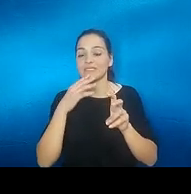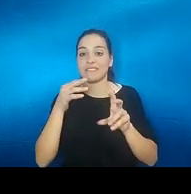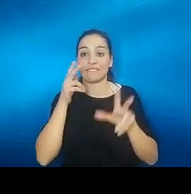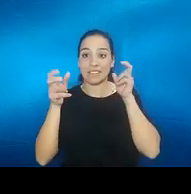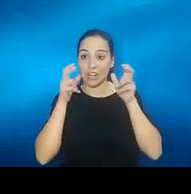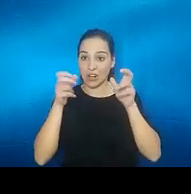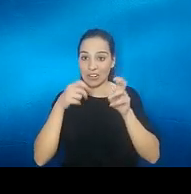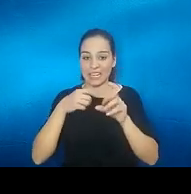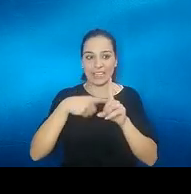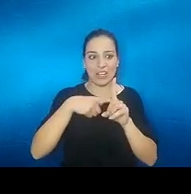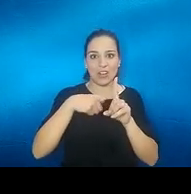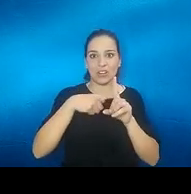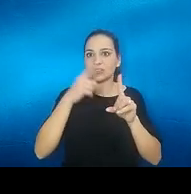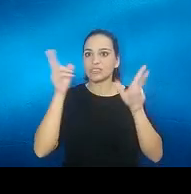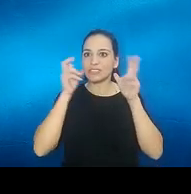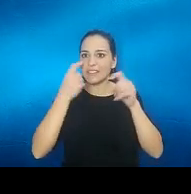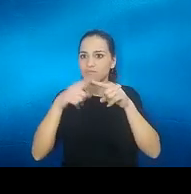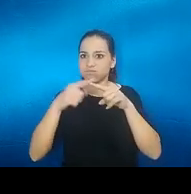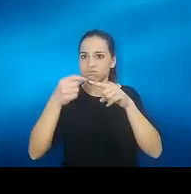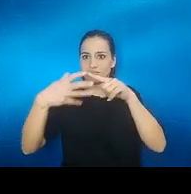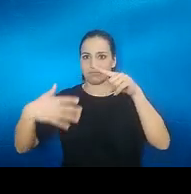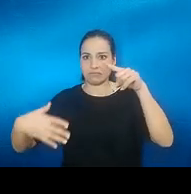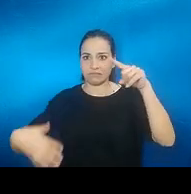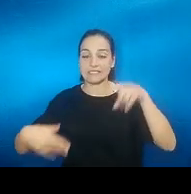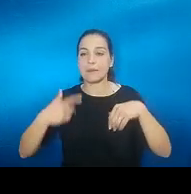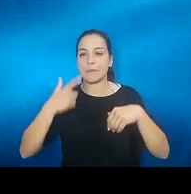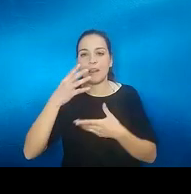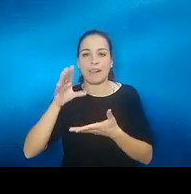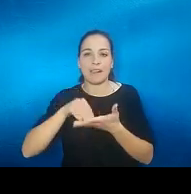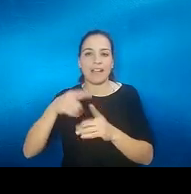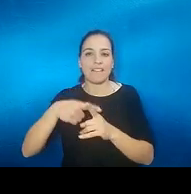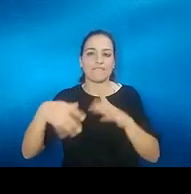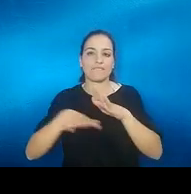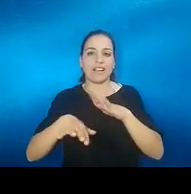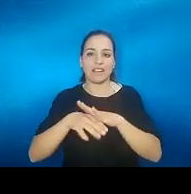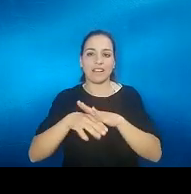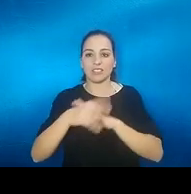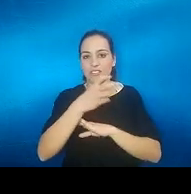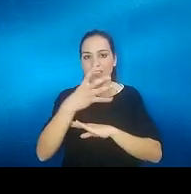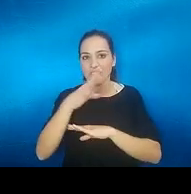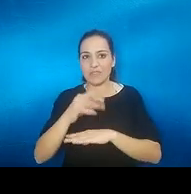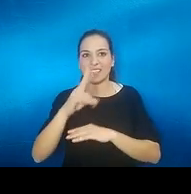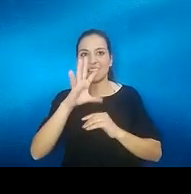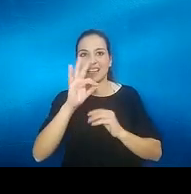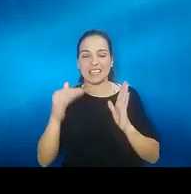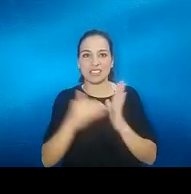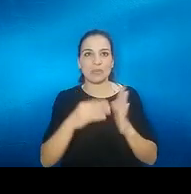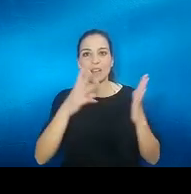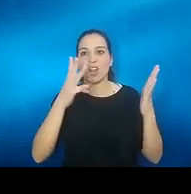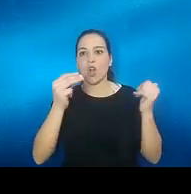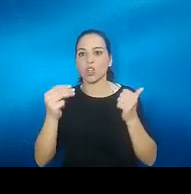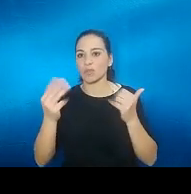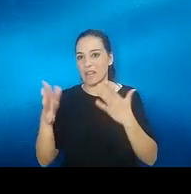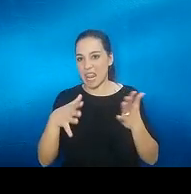también es muy extensa pero están recogidos 125 250 500 1000 2000 4000 y 8000 entonces